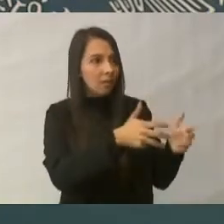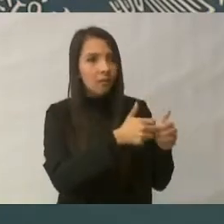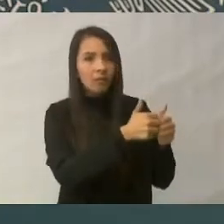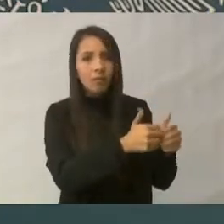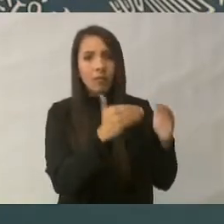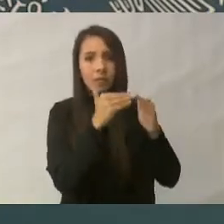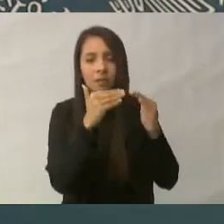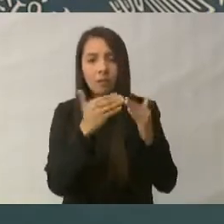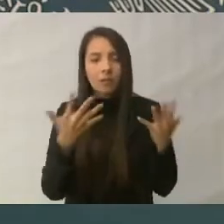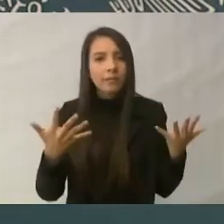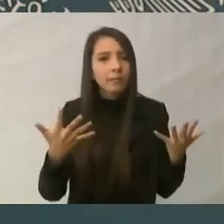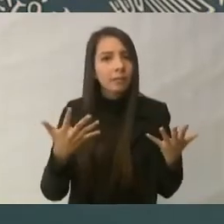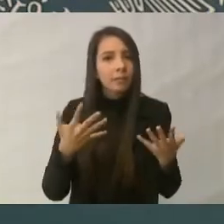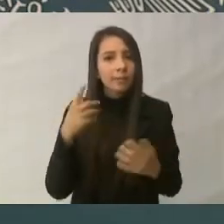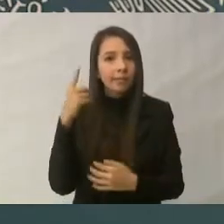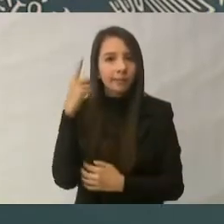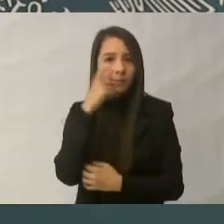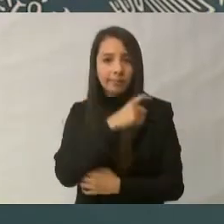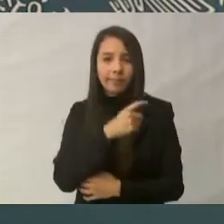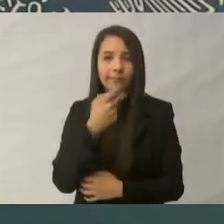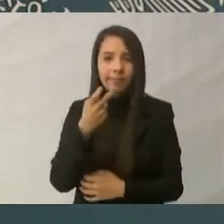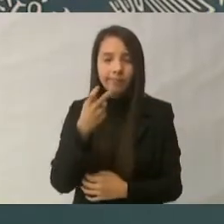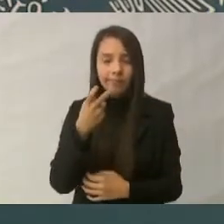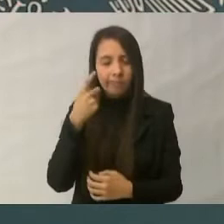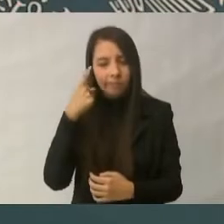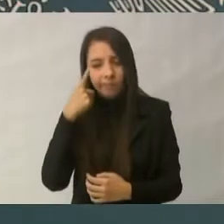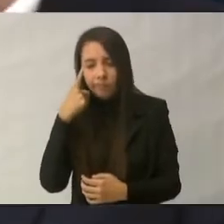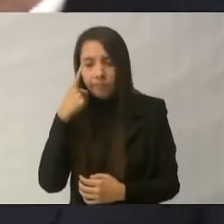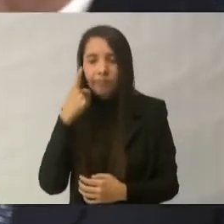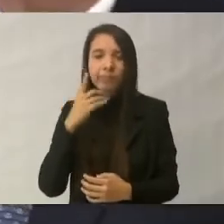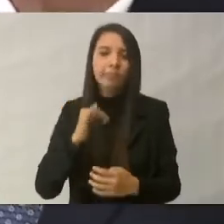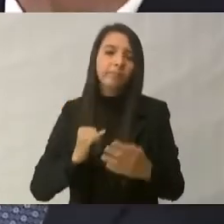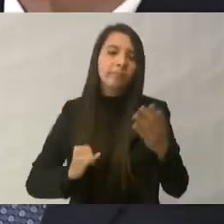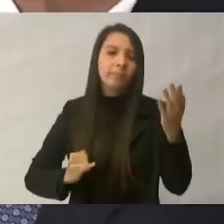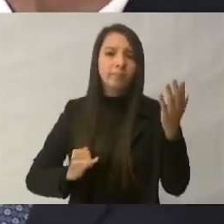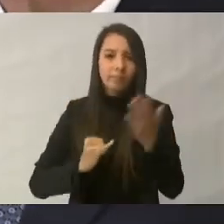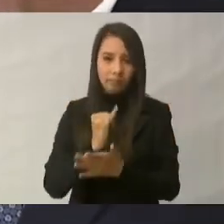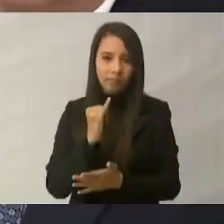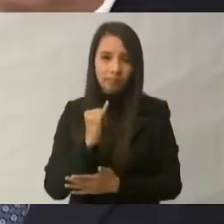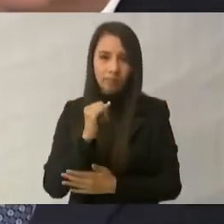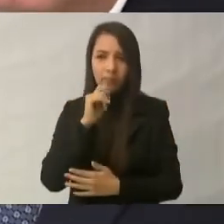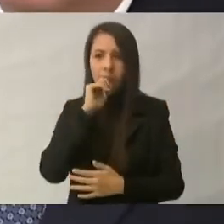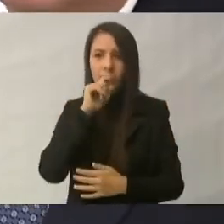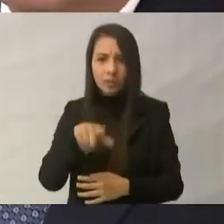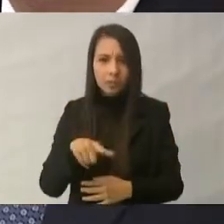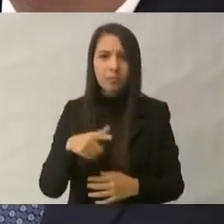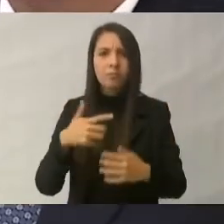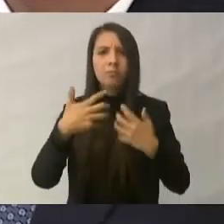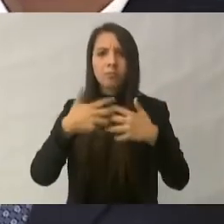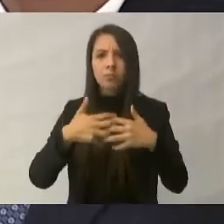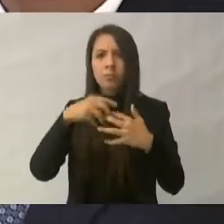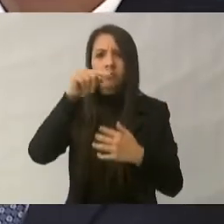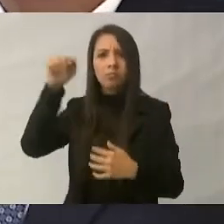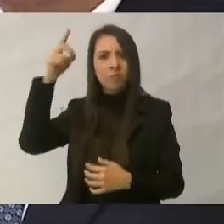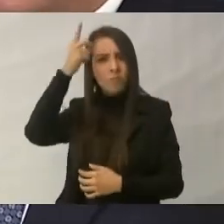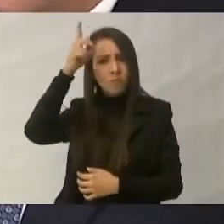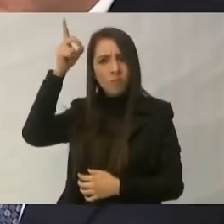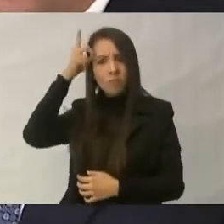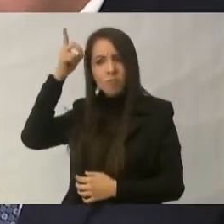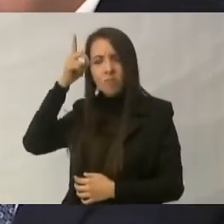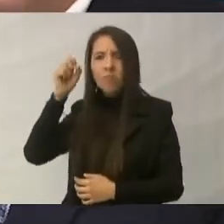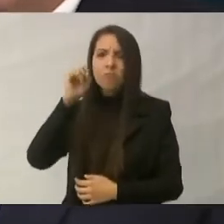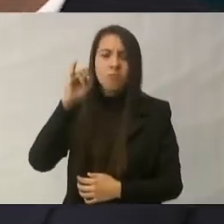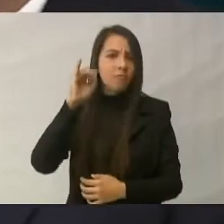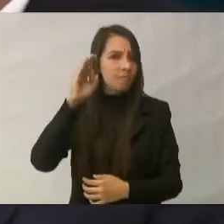todo esto nos llevó a tomar la decisión también apoyada por los empresarios, hay que decirlo, y en